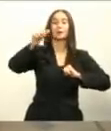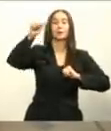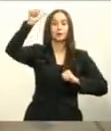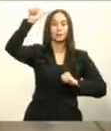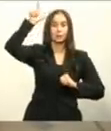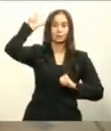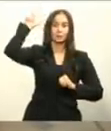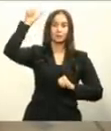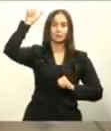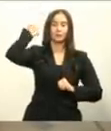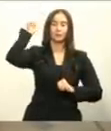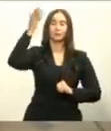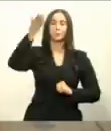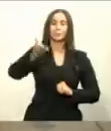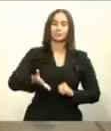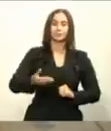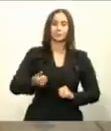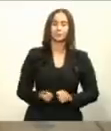Luis Abinader.